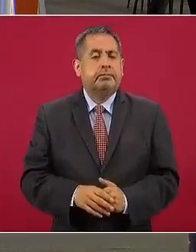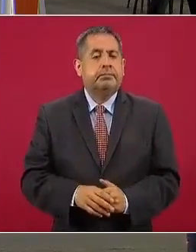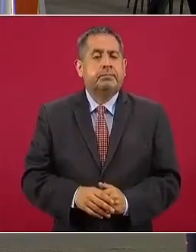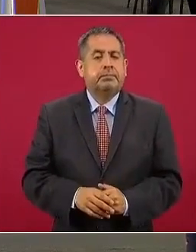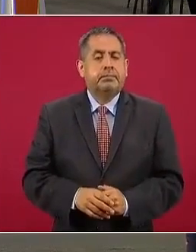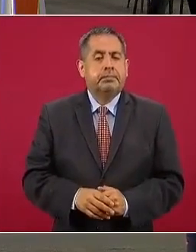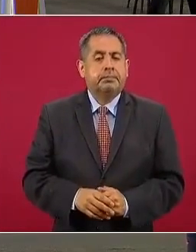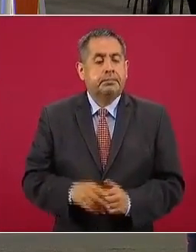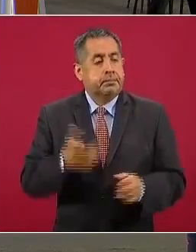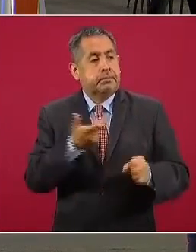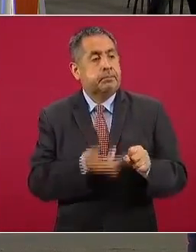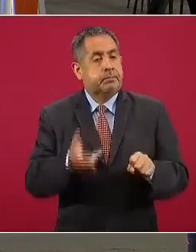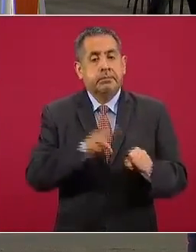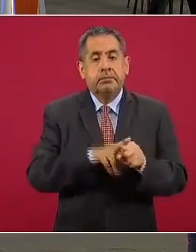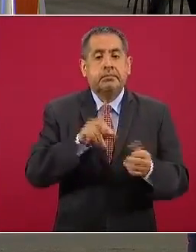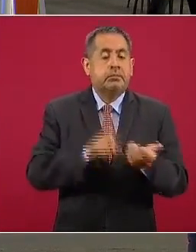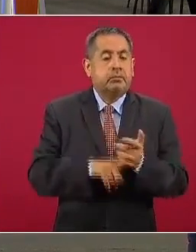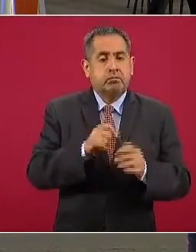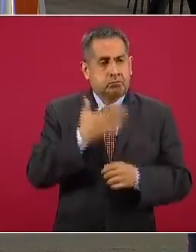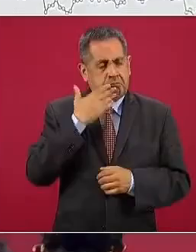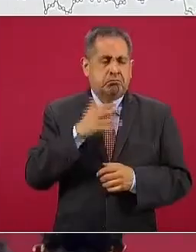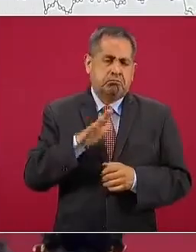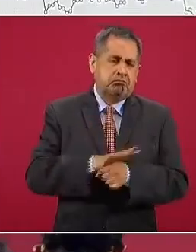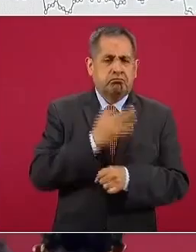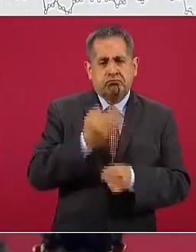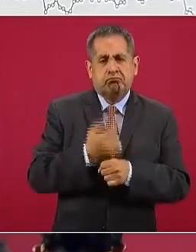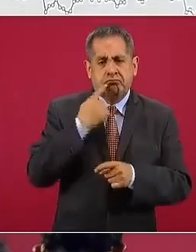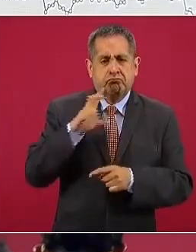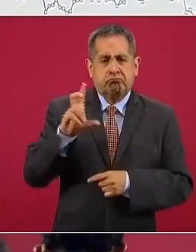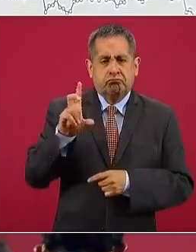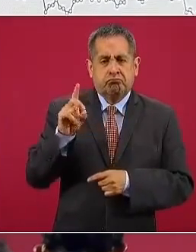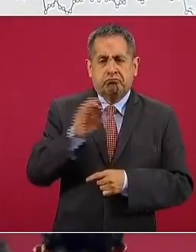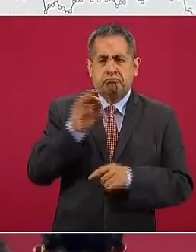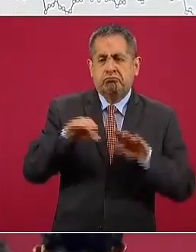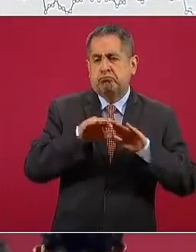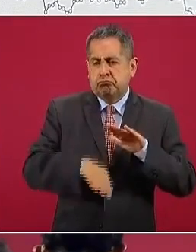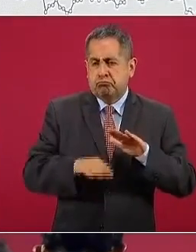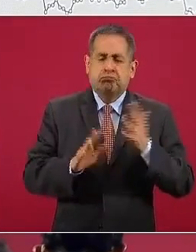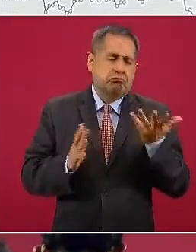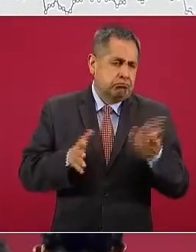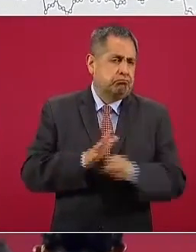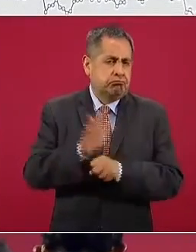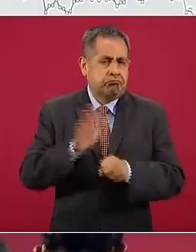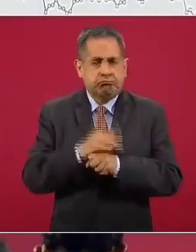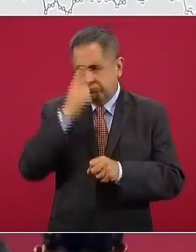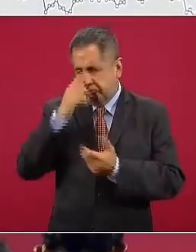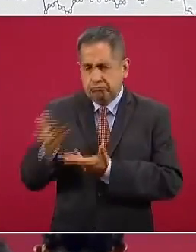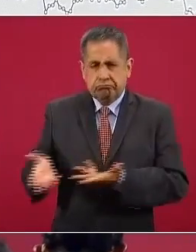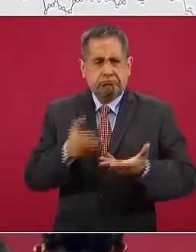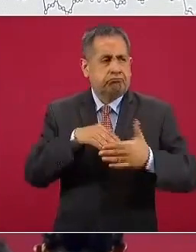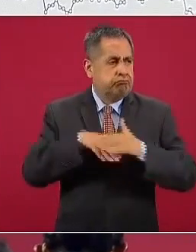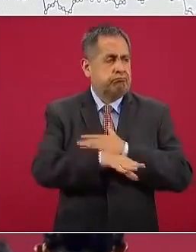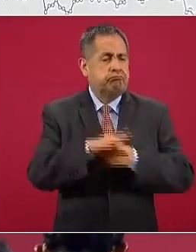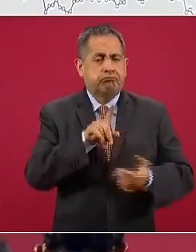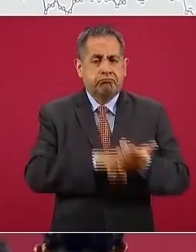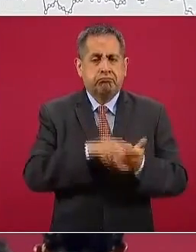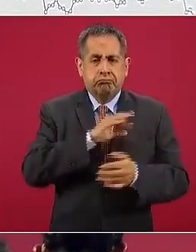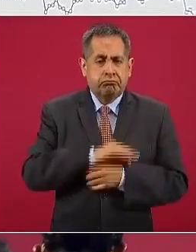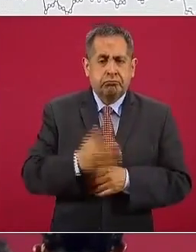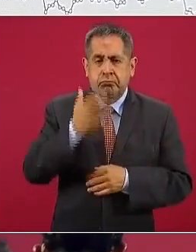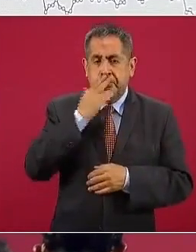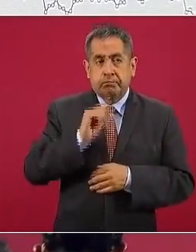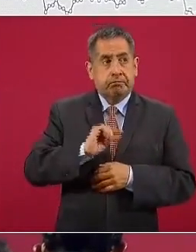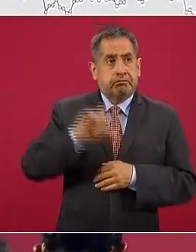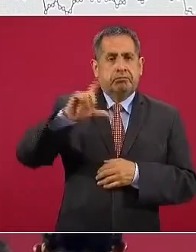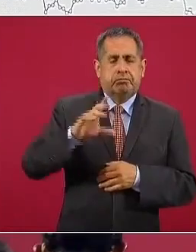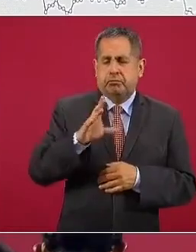Y la ocupación hospitalaria con buenos niveles, menos del treinta por ciento de ocupación, tanto para camas generales como de hospitalización, sin una tendencia